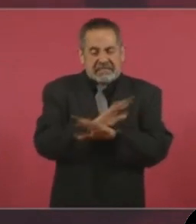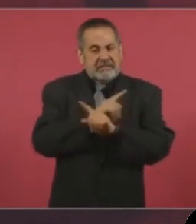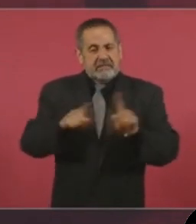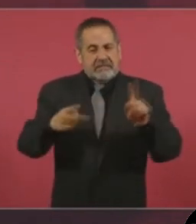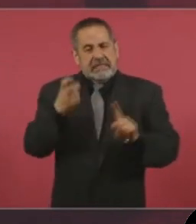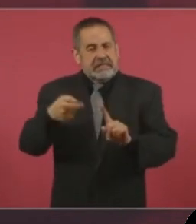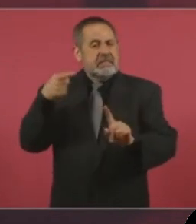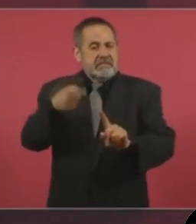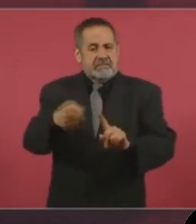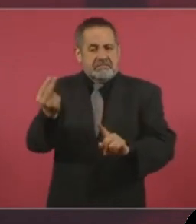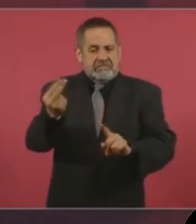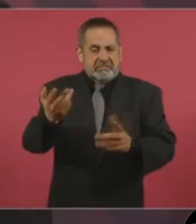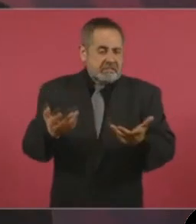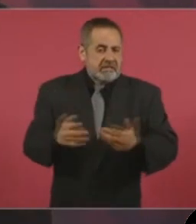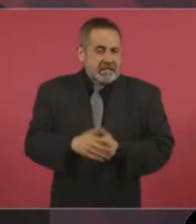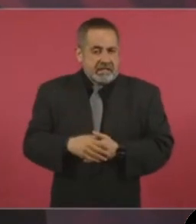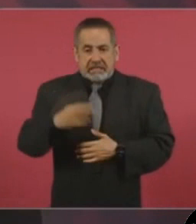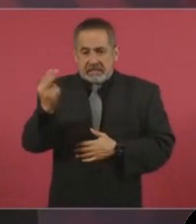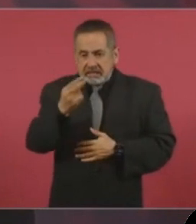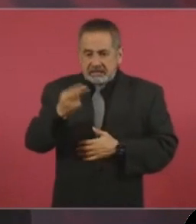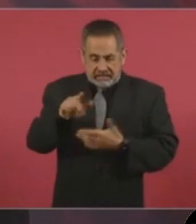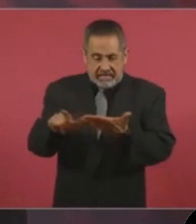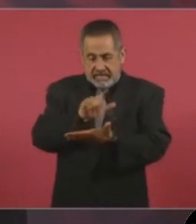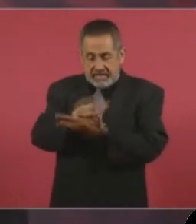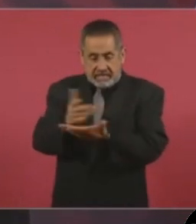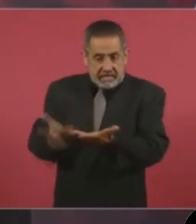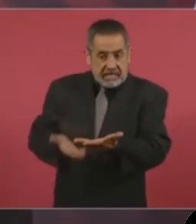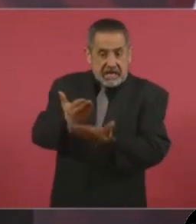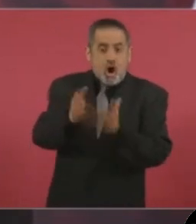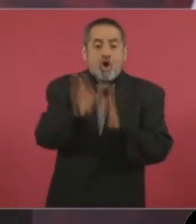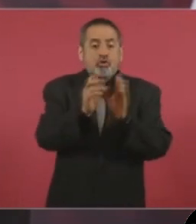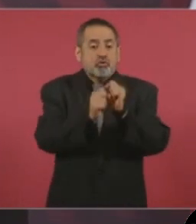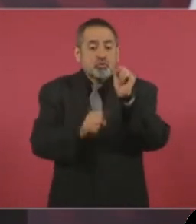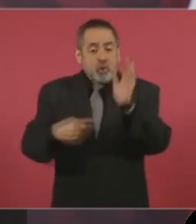Desde luego se requiere una reforma constitucional